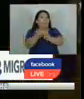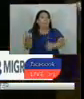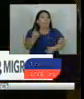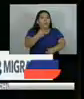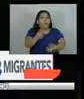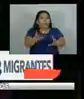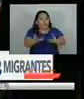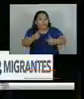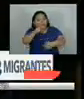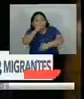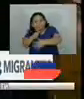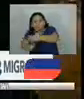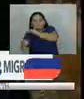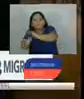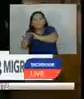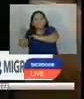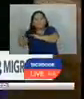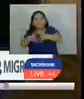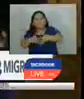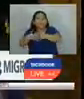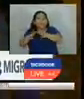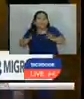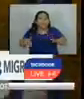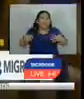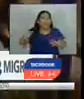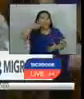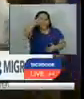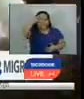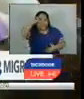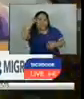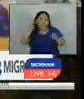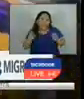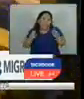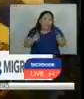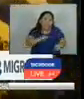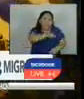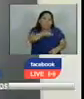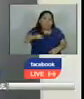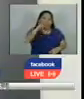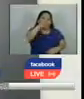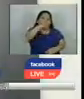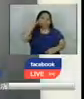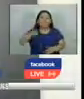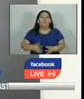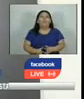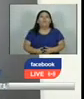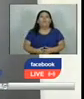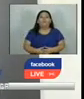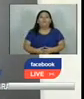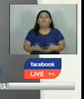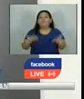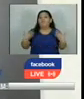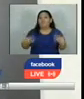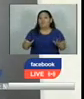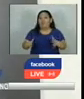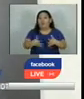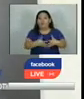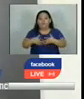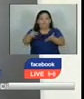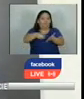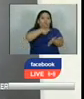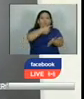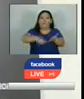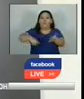emprenden el viaje hasta Estados Unidos por la falta de oportunidades en sus países de origen quedan con una prohibición de ingreso de 5